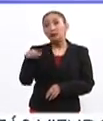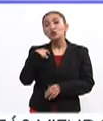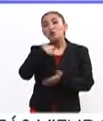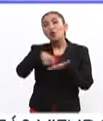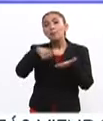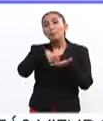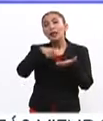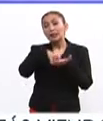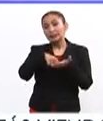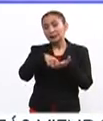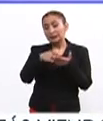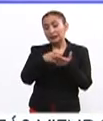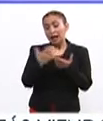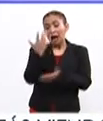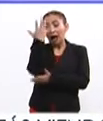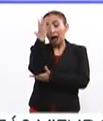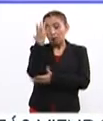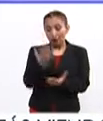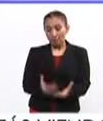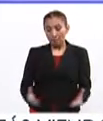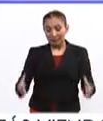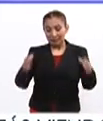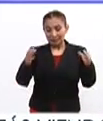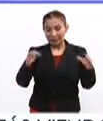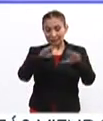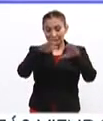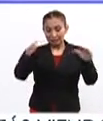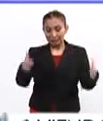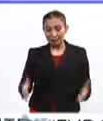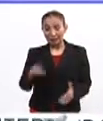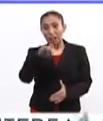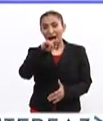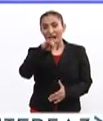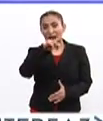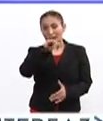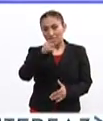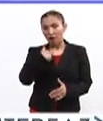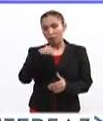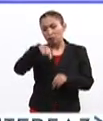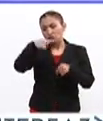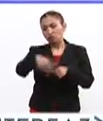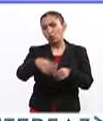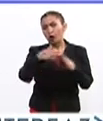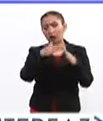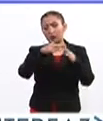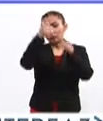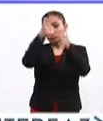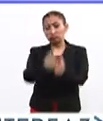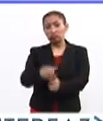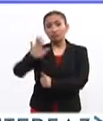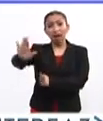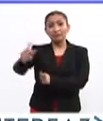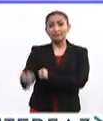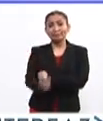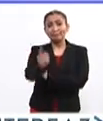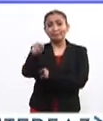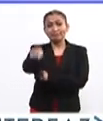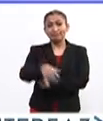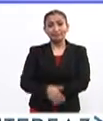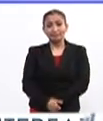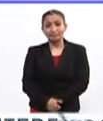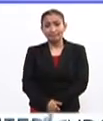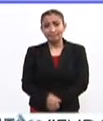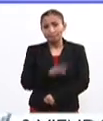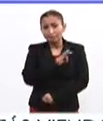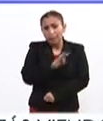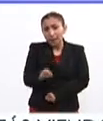compres el árbol en maceta. En maceta, entonces lo vuelven a plantar, Lo vuelves a plantar o lo puedes tener en tu casa para la siguiente Navidad. Exacto.